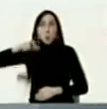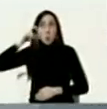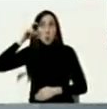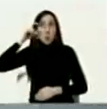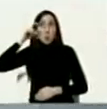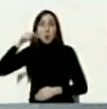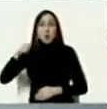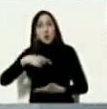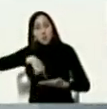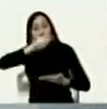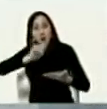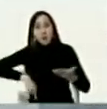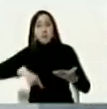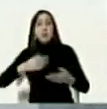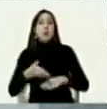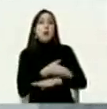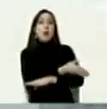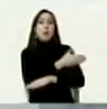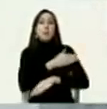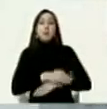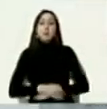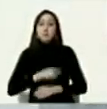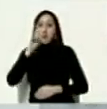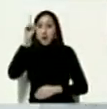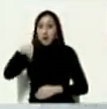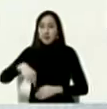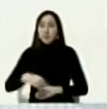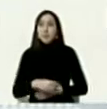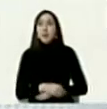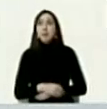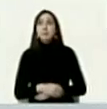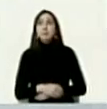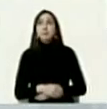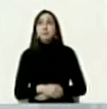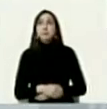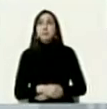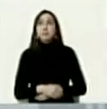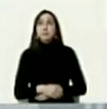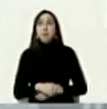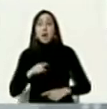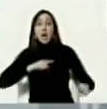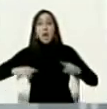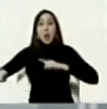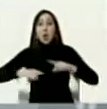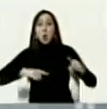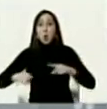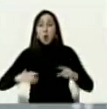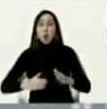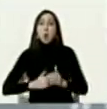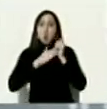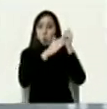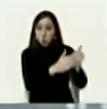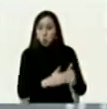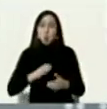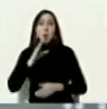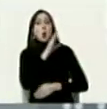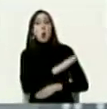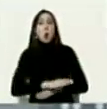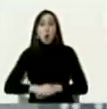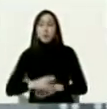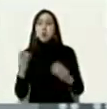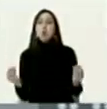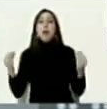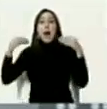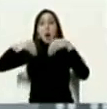firmante y firma el coordinador o líder de la comisión negociadora